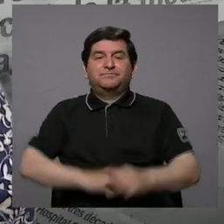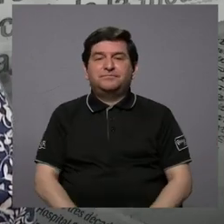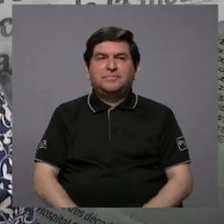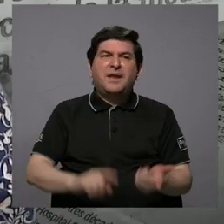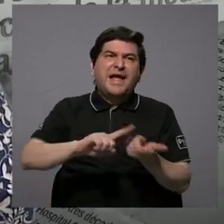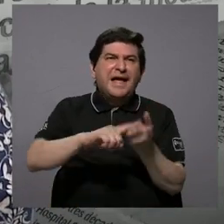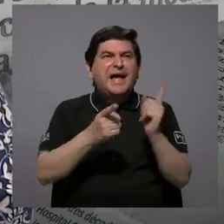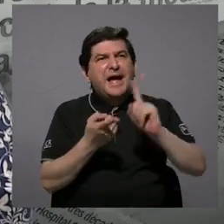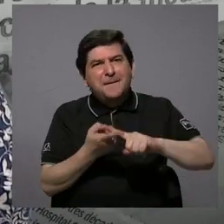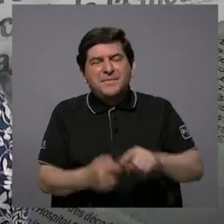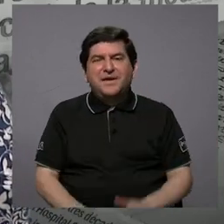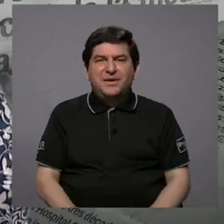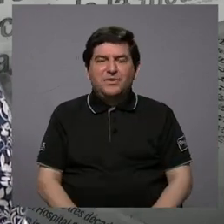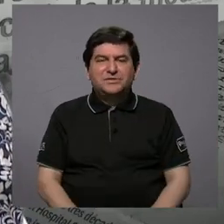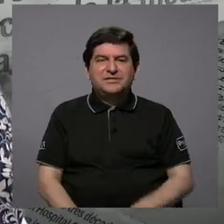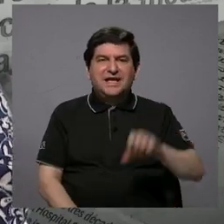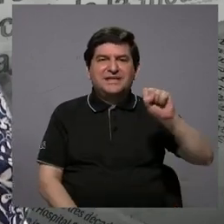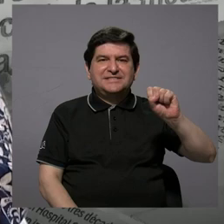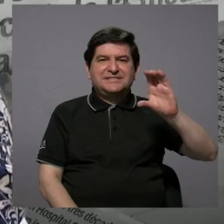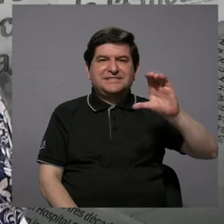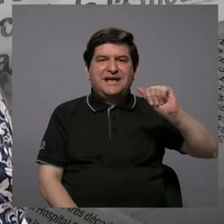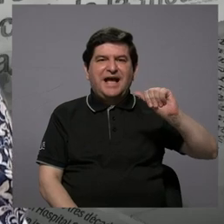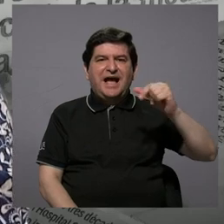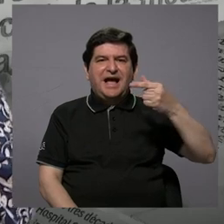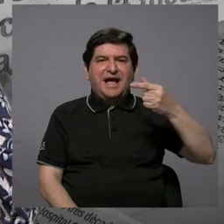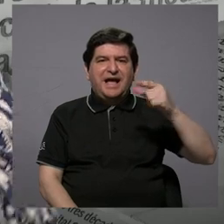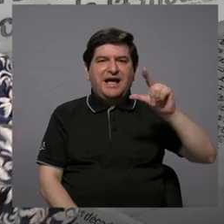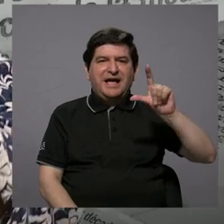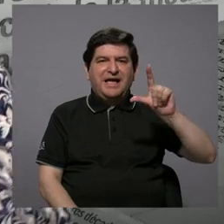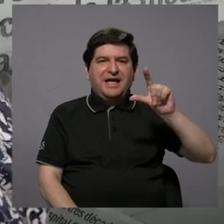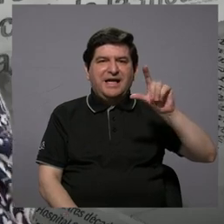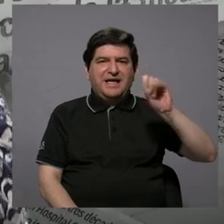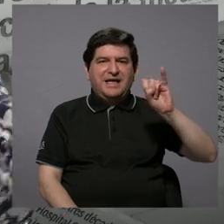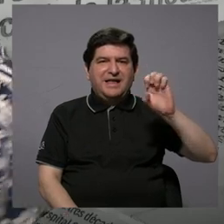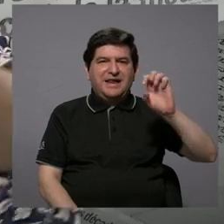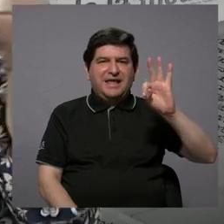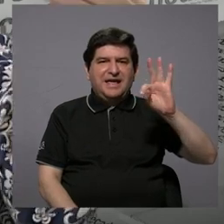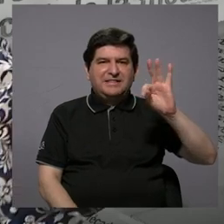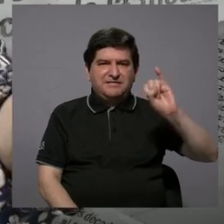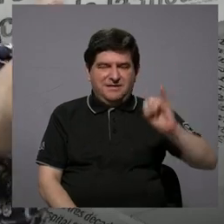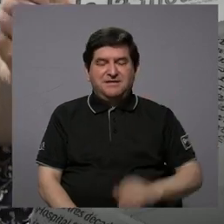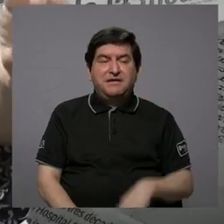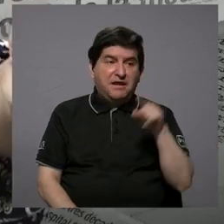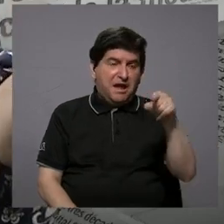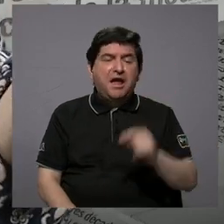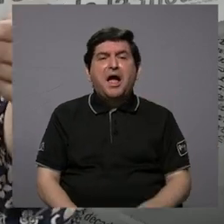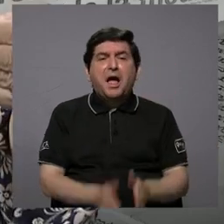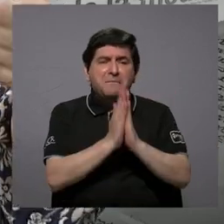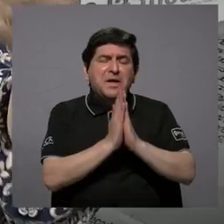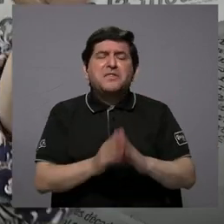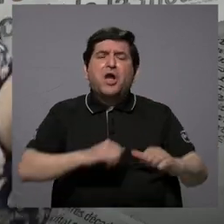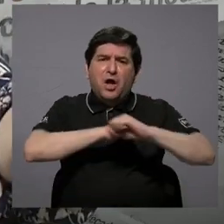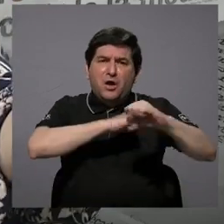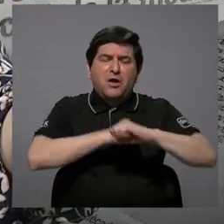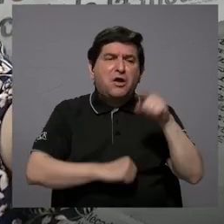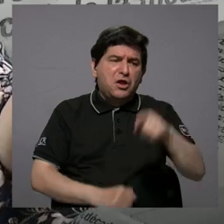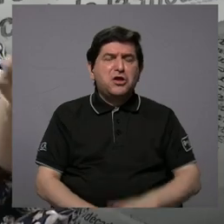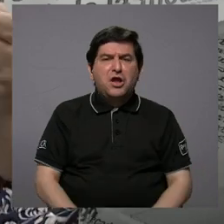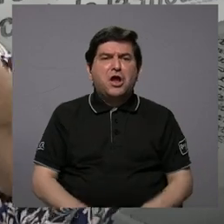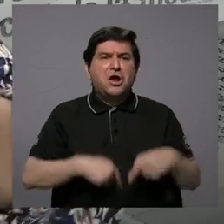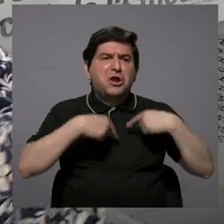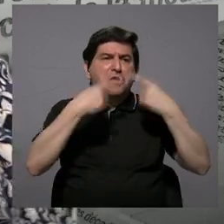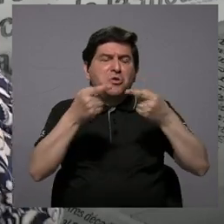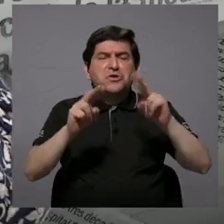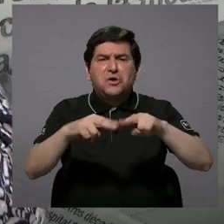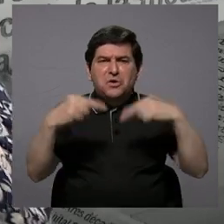como digamos los Scalietti, que le pedían anuncitos y él pues cruzaba la calle y se los llevaba a La